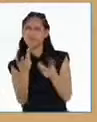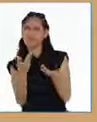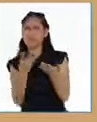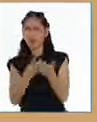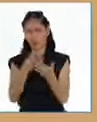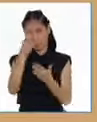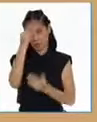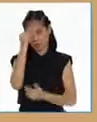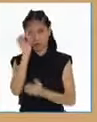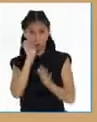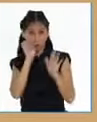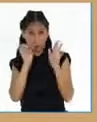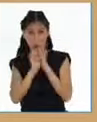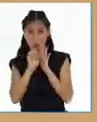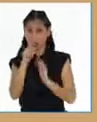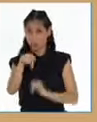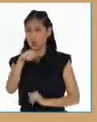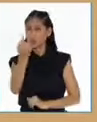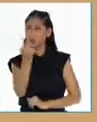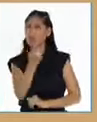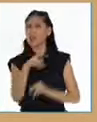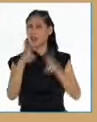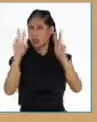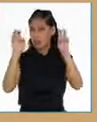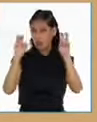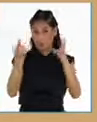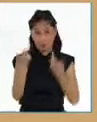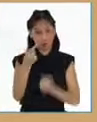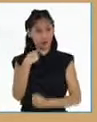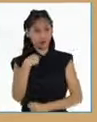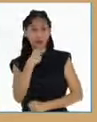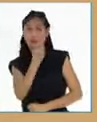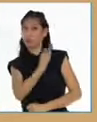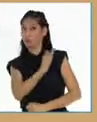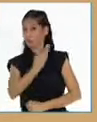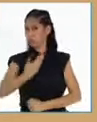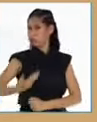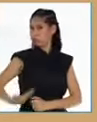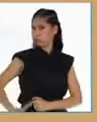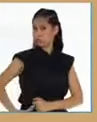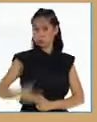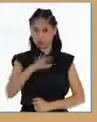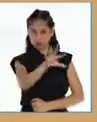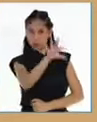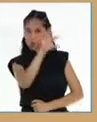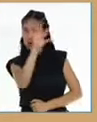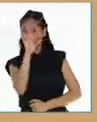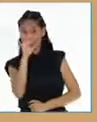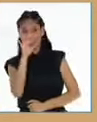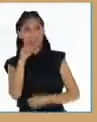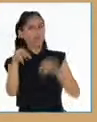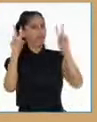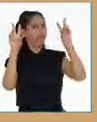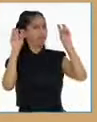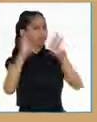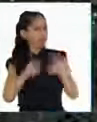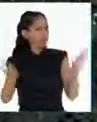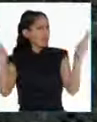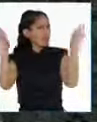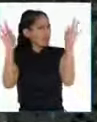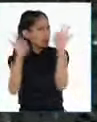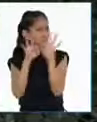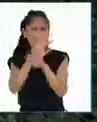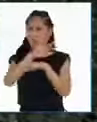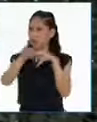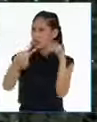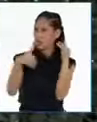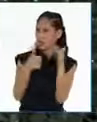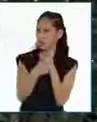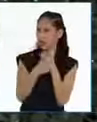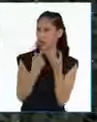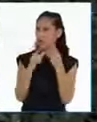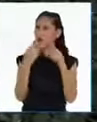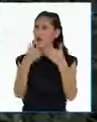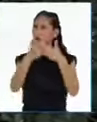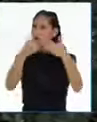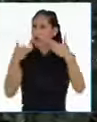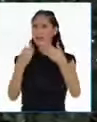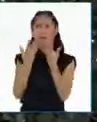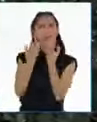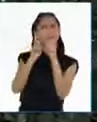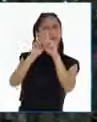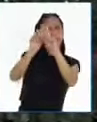elecciones de las autoridades son un asunto importante para todas y todos los peruanos. Me gustaría hacerles una pregunta.